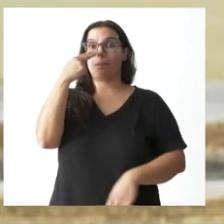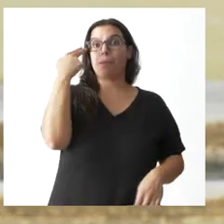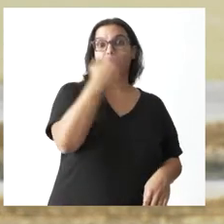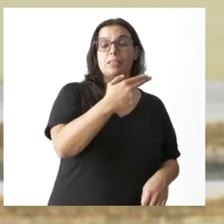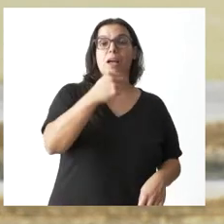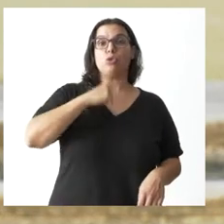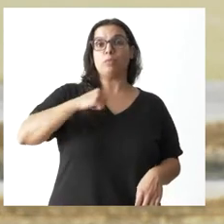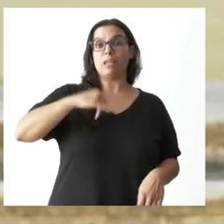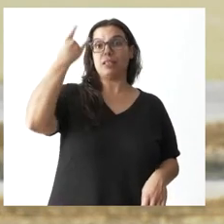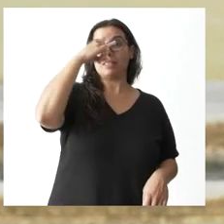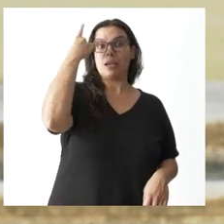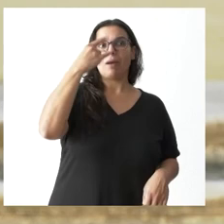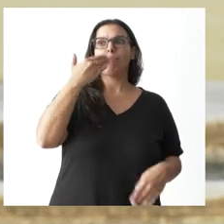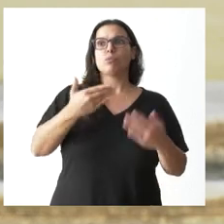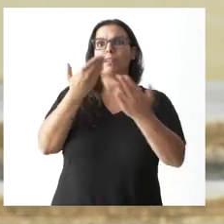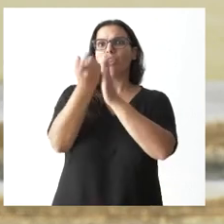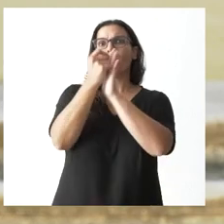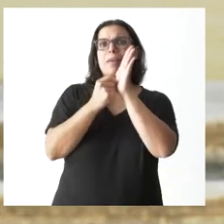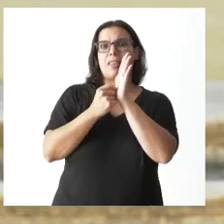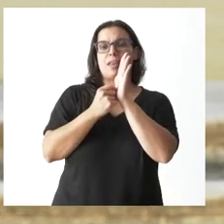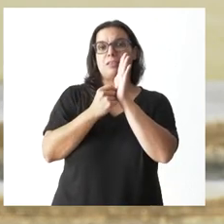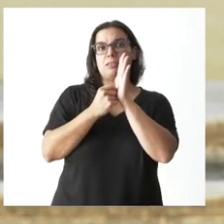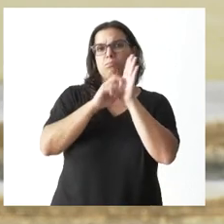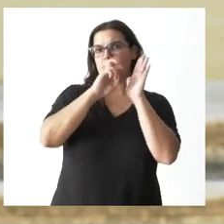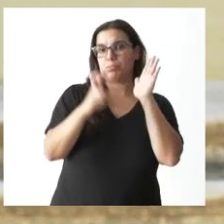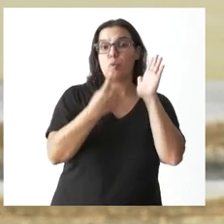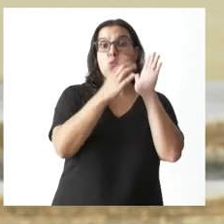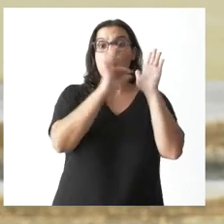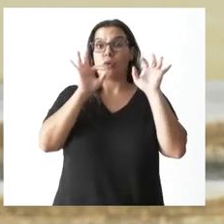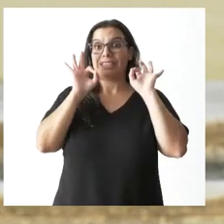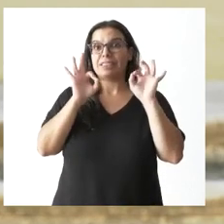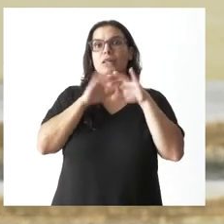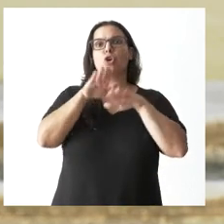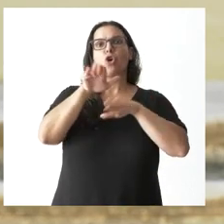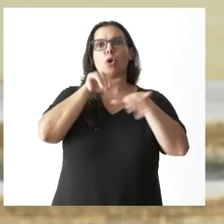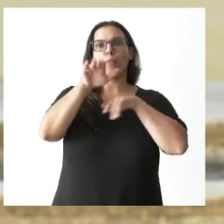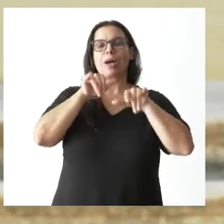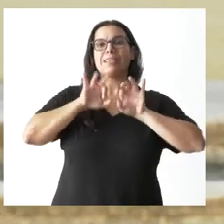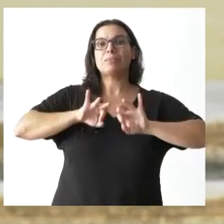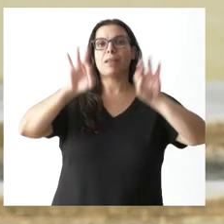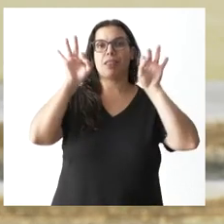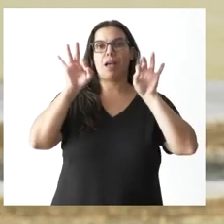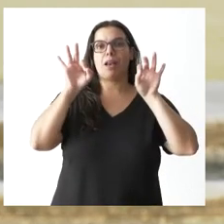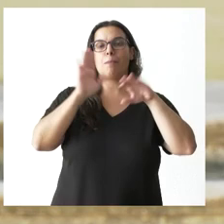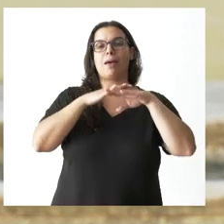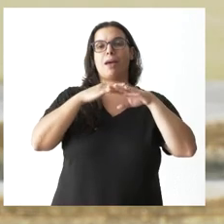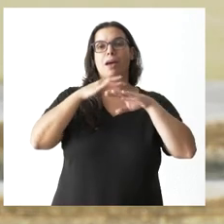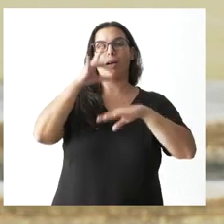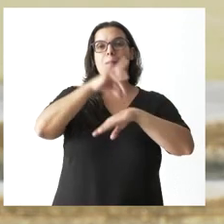Salamanca una serie de medidas y una de ellas es que hubiera una convocatoria extraordinaria para